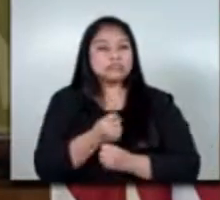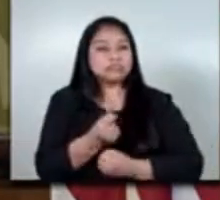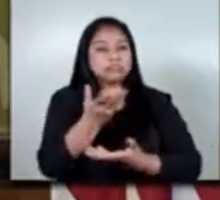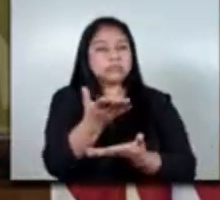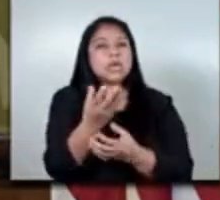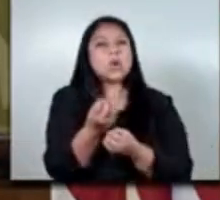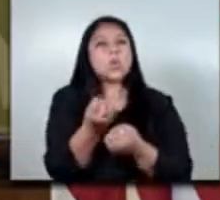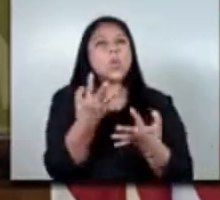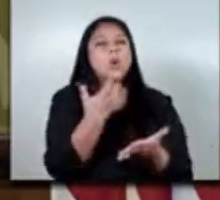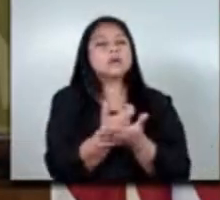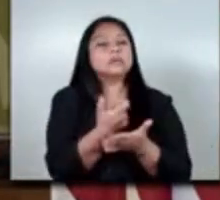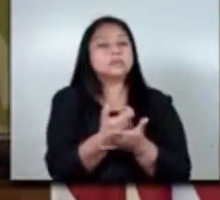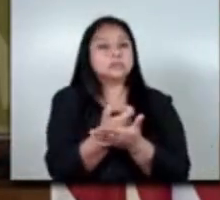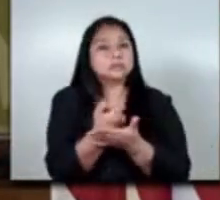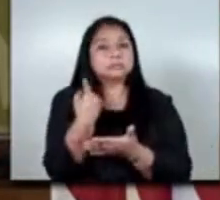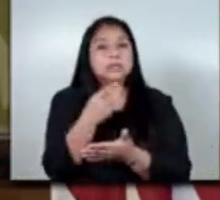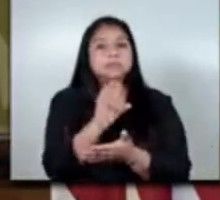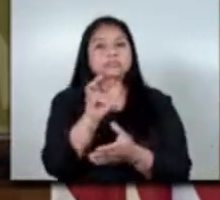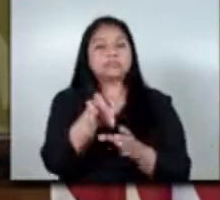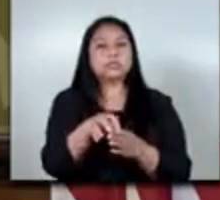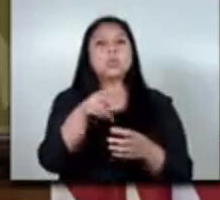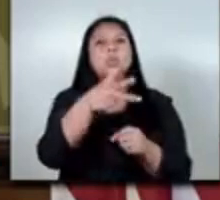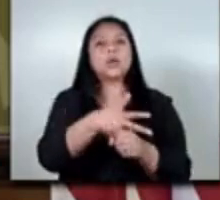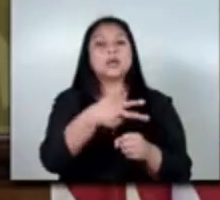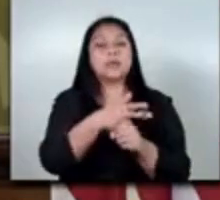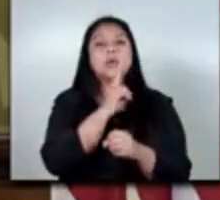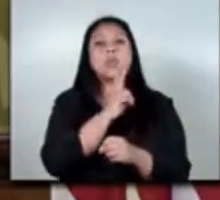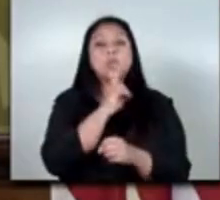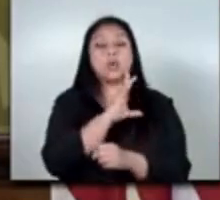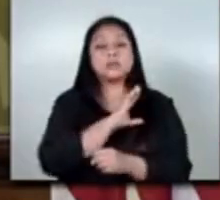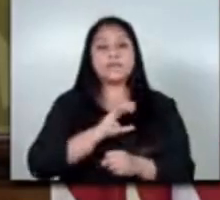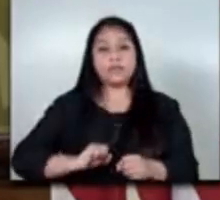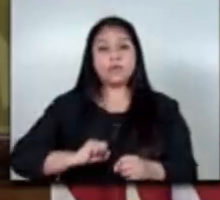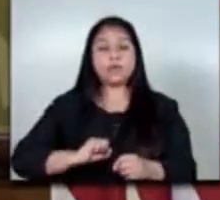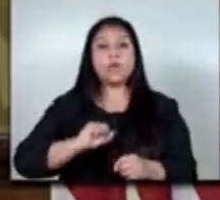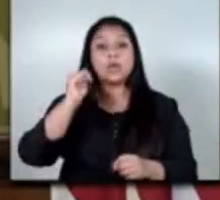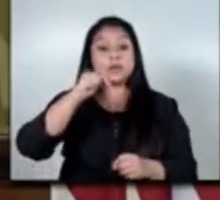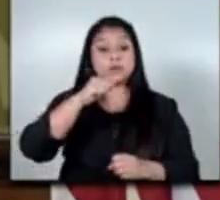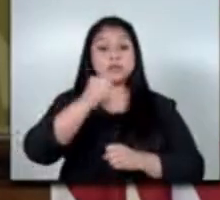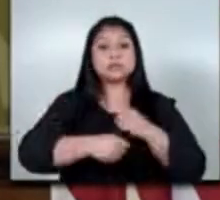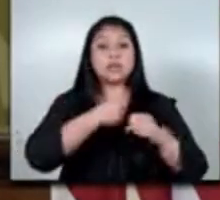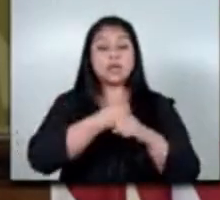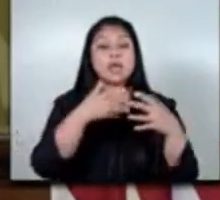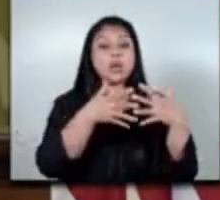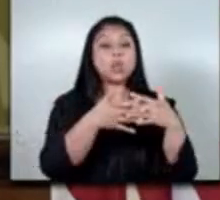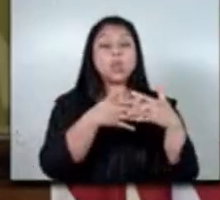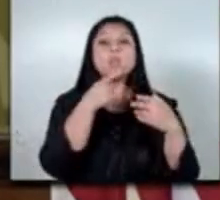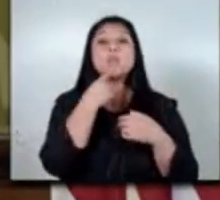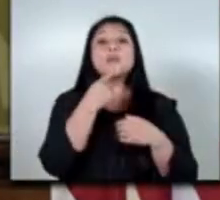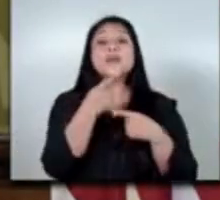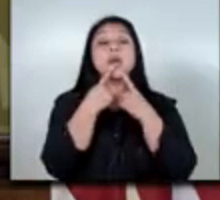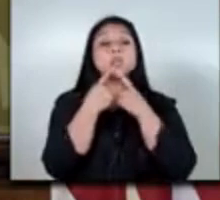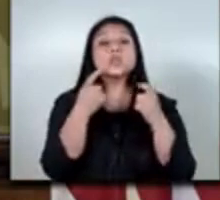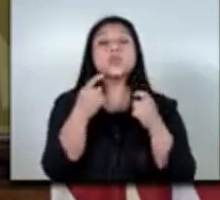específica para guatemala honduras y el salvador y este año los estados unidos ha anunciado aún más visas de